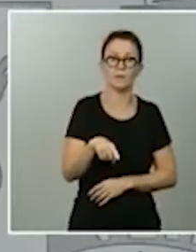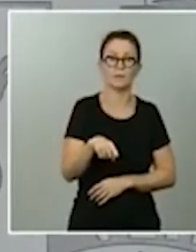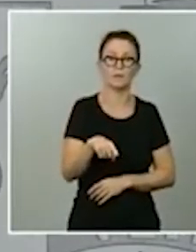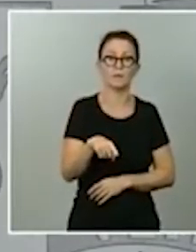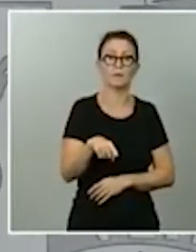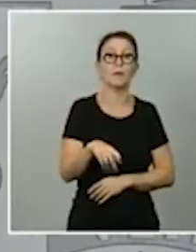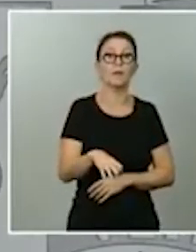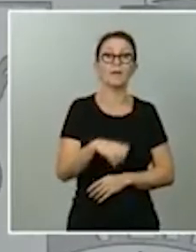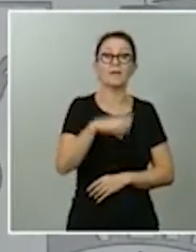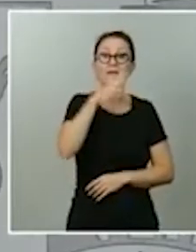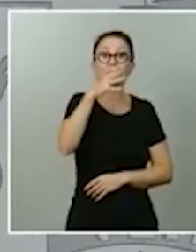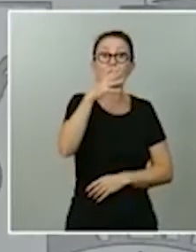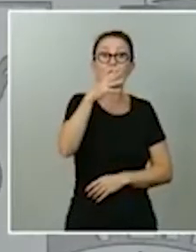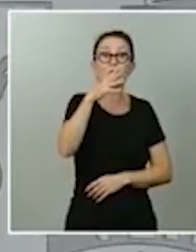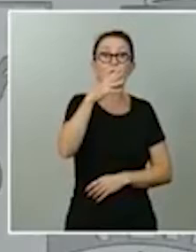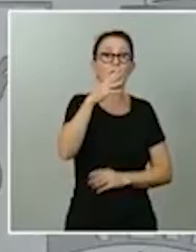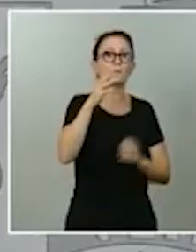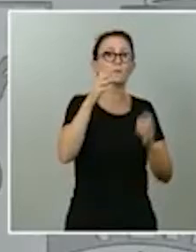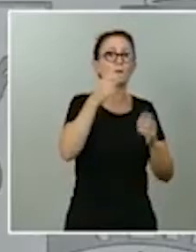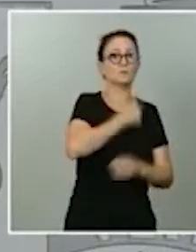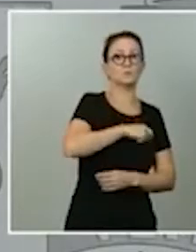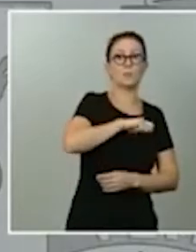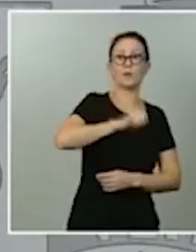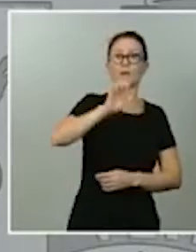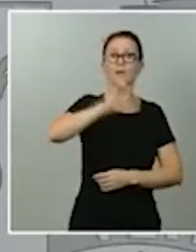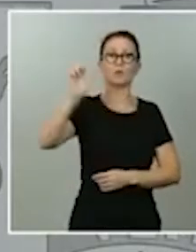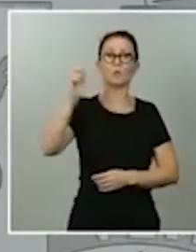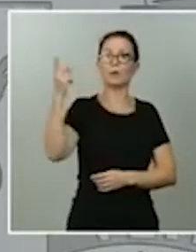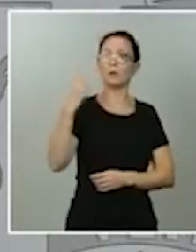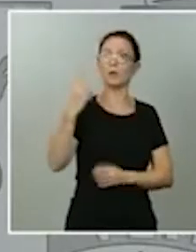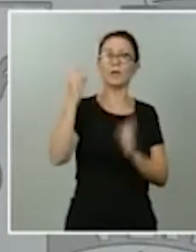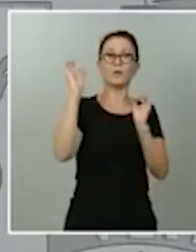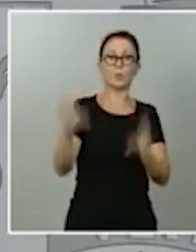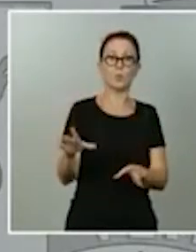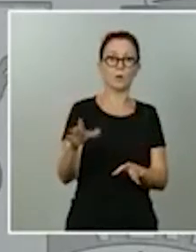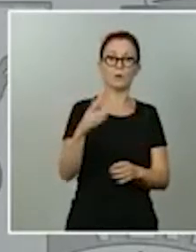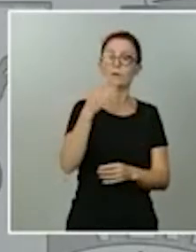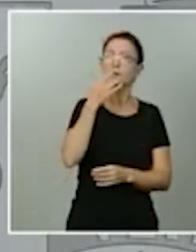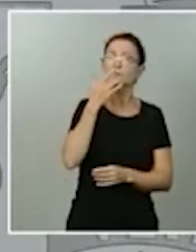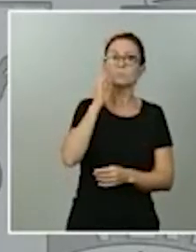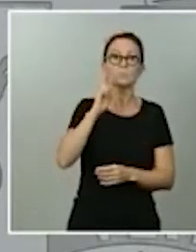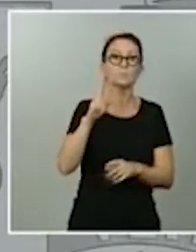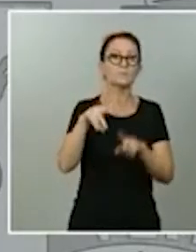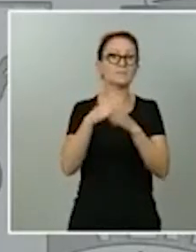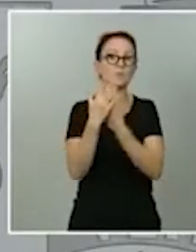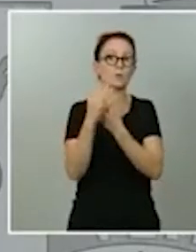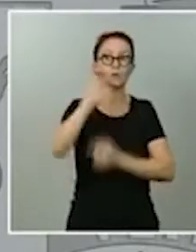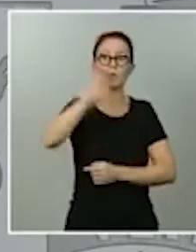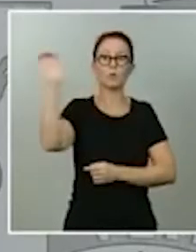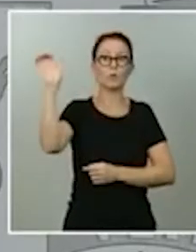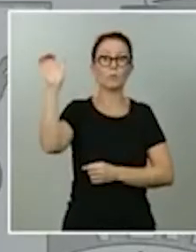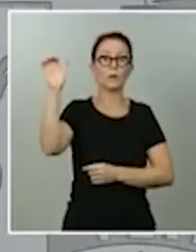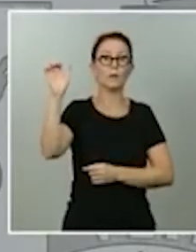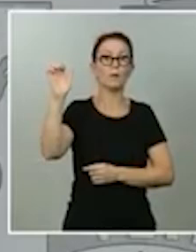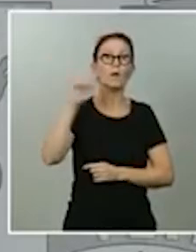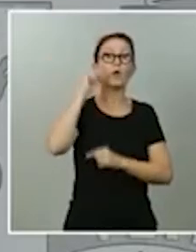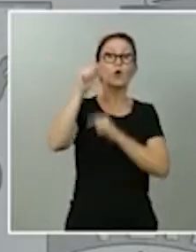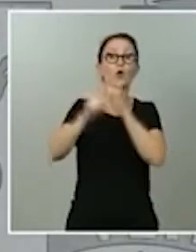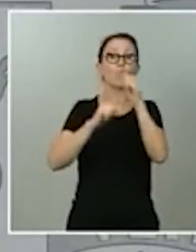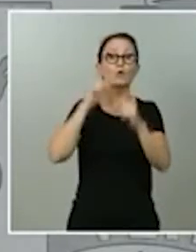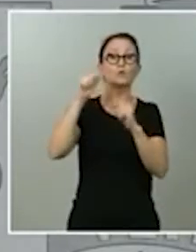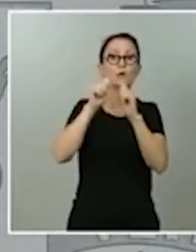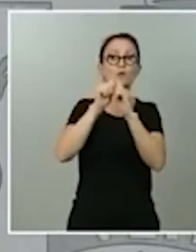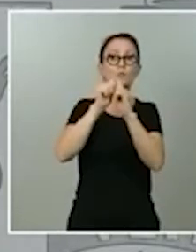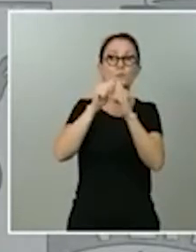resto de Europa si uno mira cuál es el contexto europeo es un repunte generalizado de los contagios y por las mismas